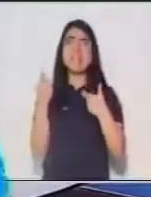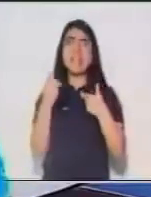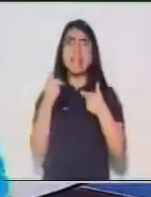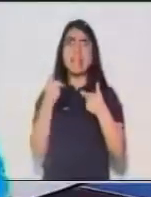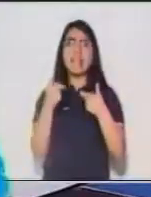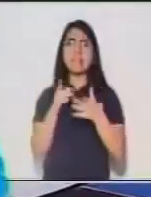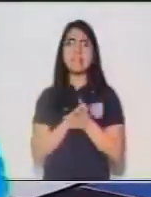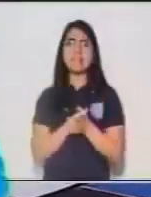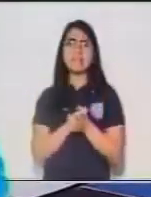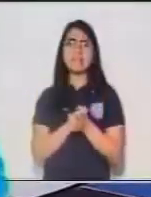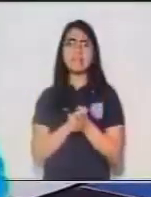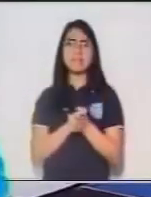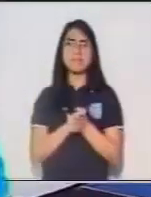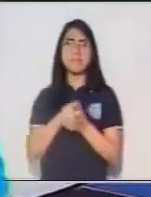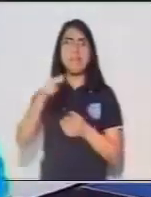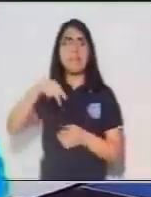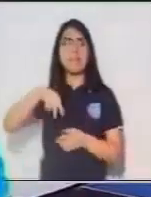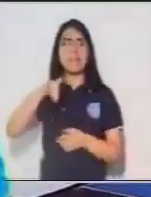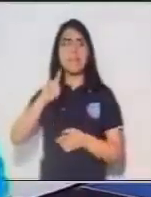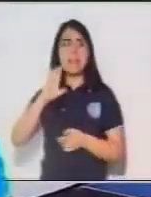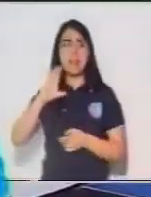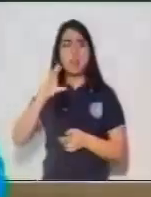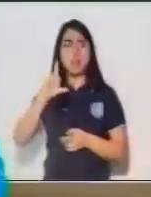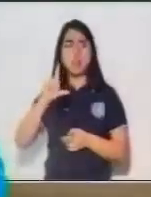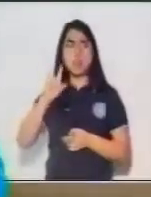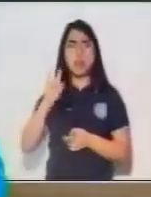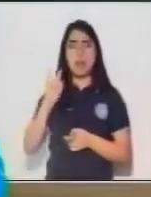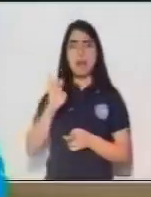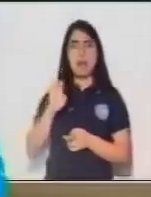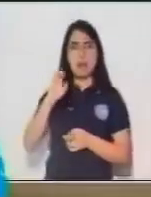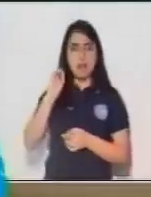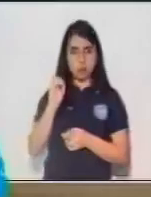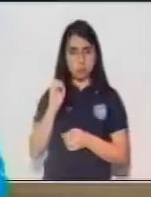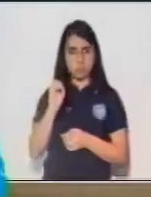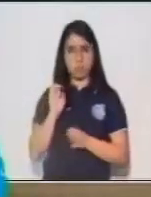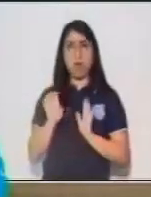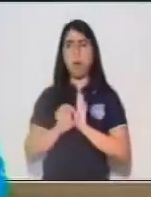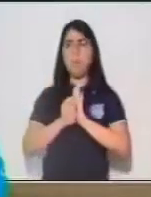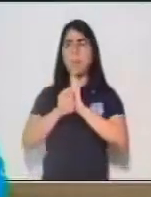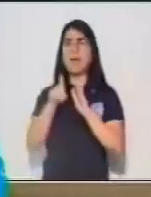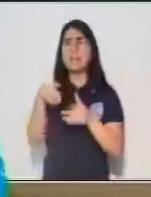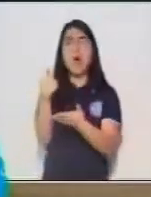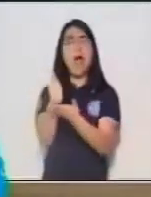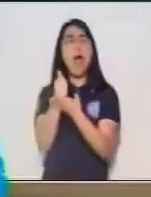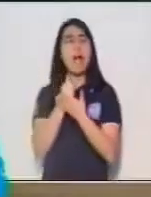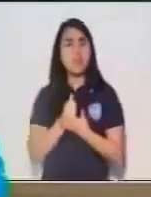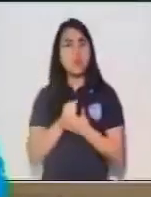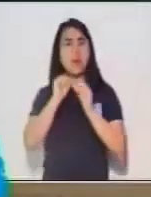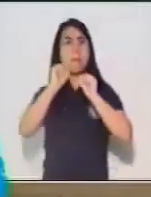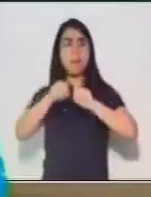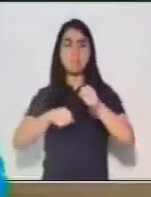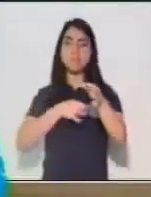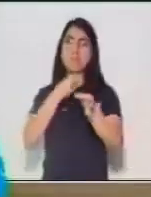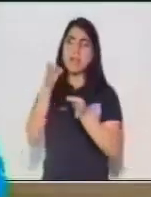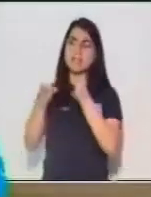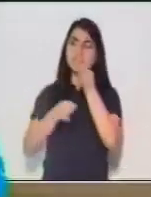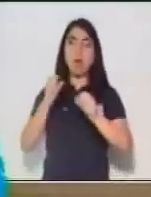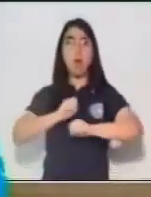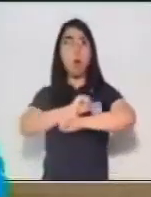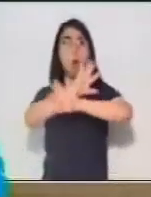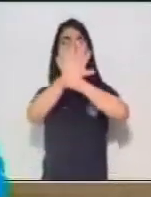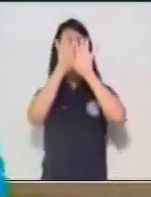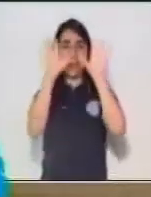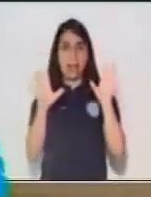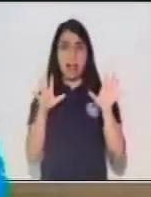ya hemos leído en el sujeto y este pues va a ser fácil de identificarlo porque lo vamos a